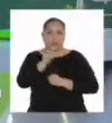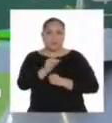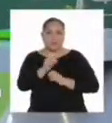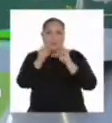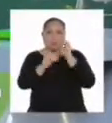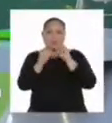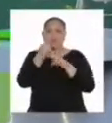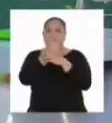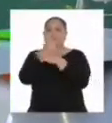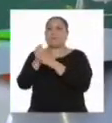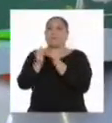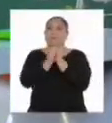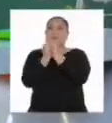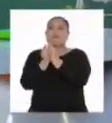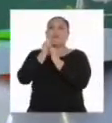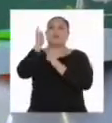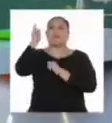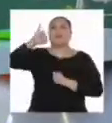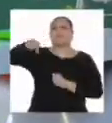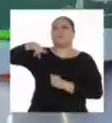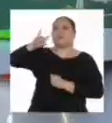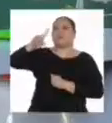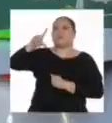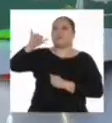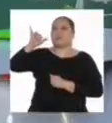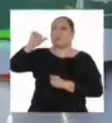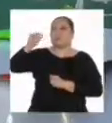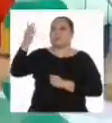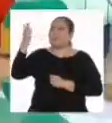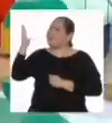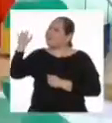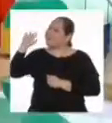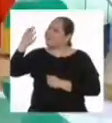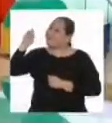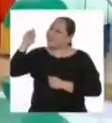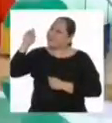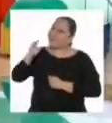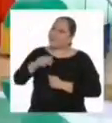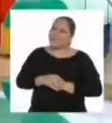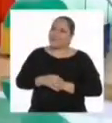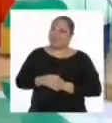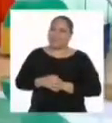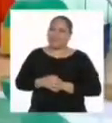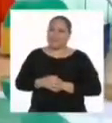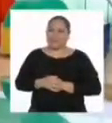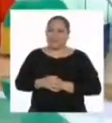haremos en la compañía de la profesora Julia Enríquez. Hola, profesora.